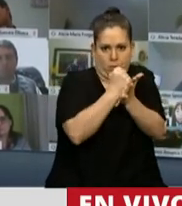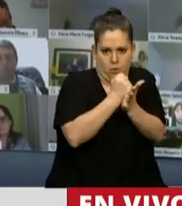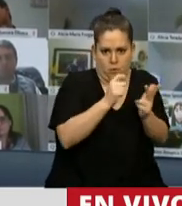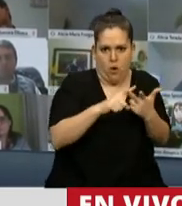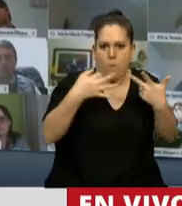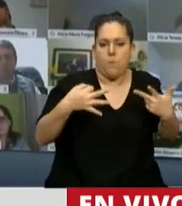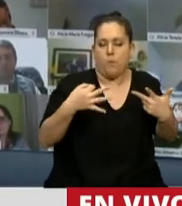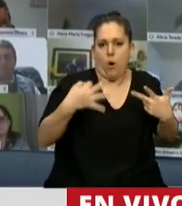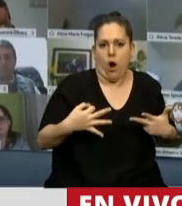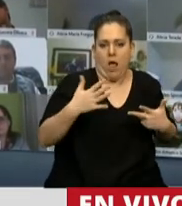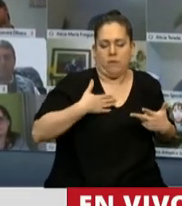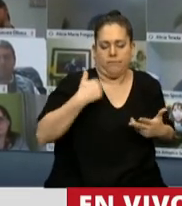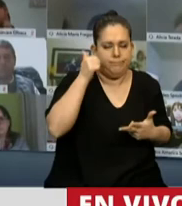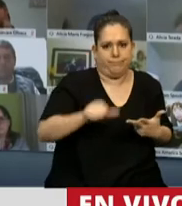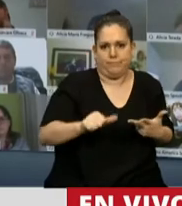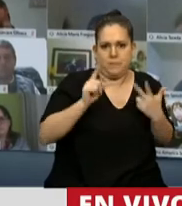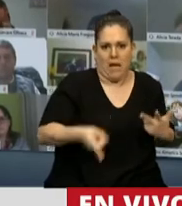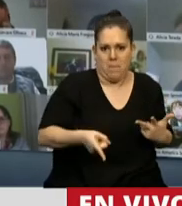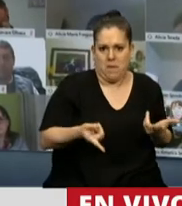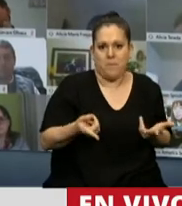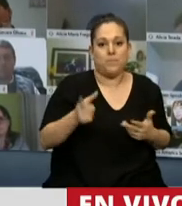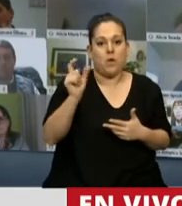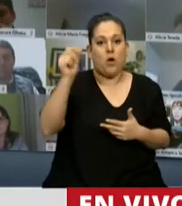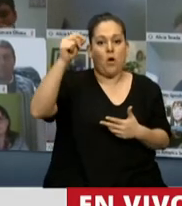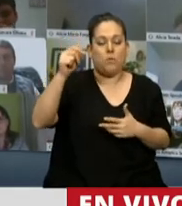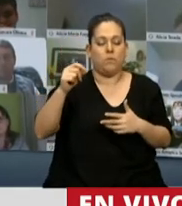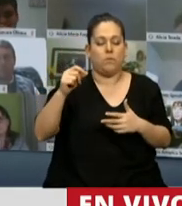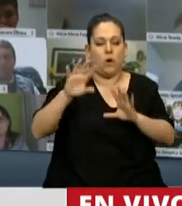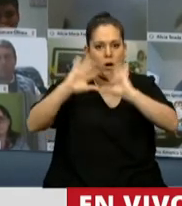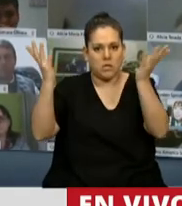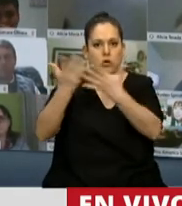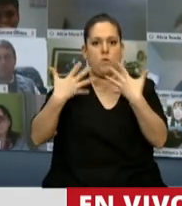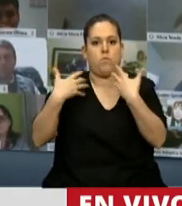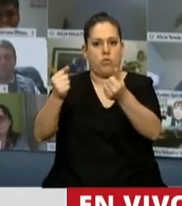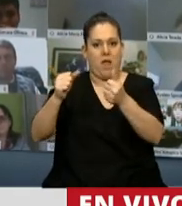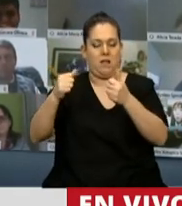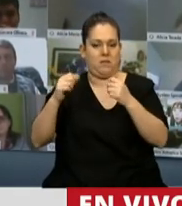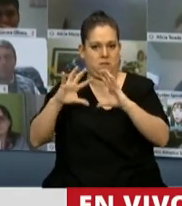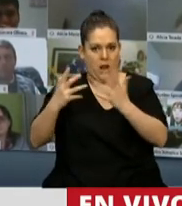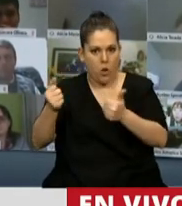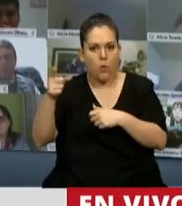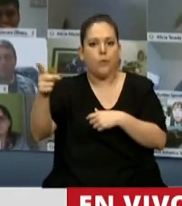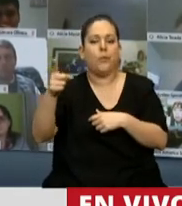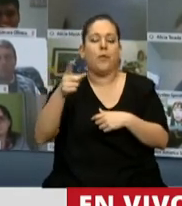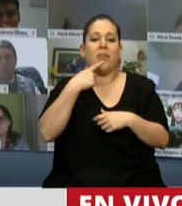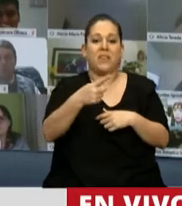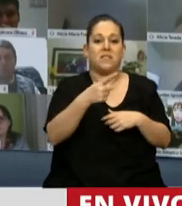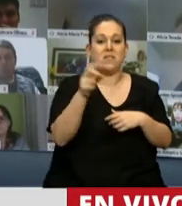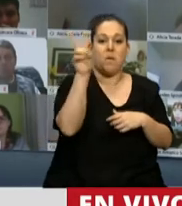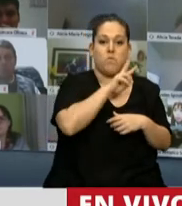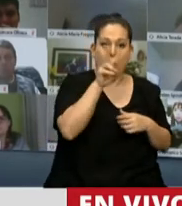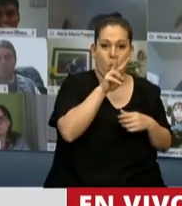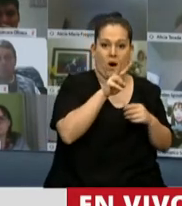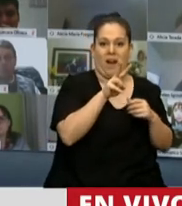Según datos de la Organización Mundial de la Salud, uno de cada cinco mujeres y una de cada trece hombres